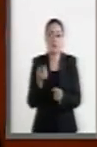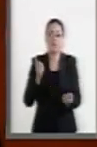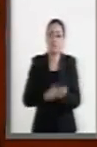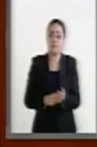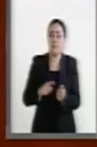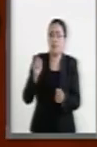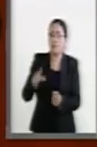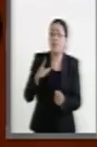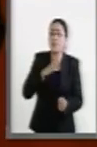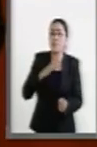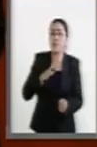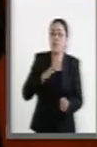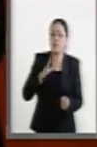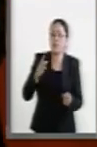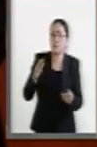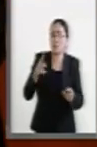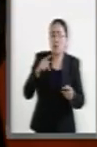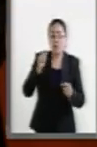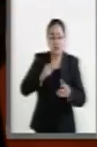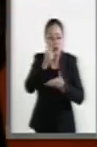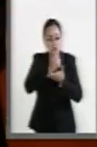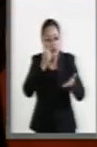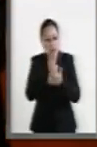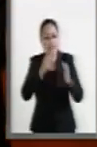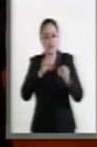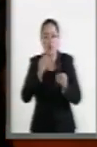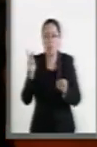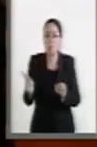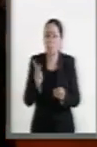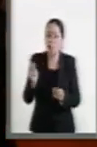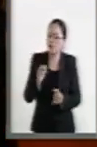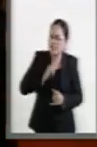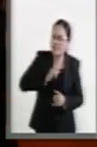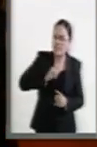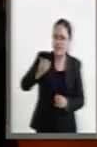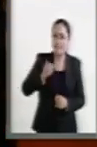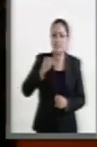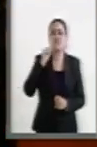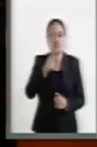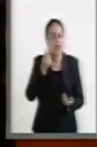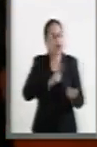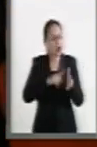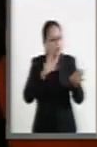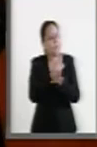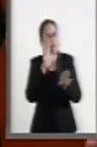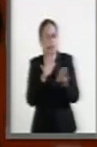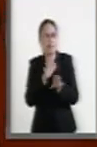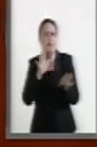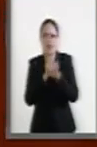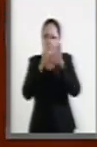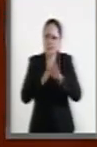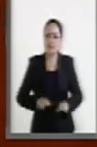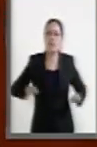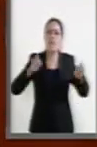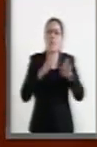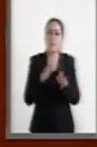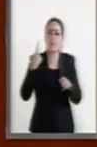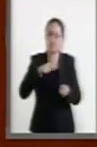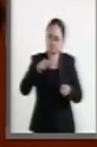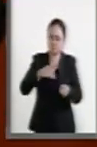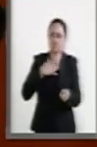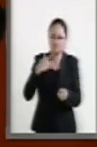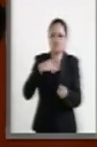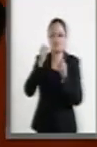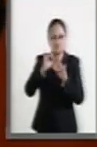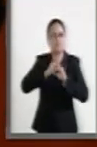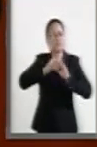grandes urbes o en las comunidades más marginadas, están experimentando cambios positivos que son palpables para